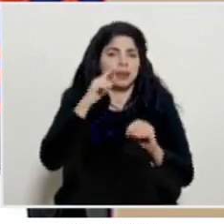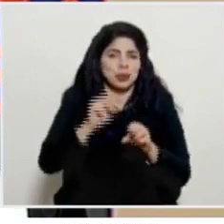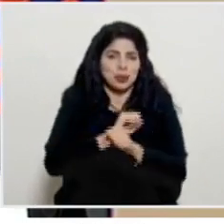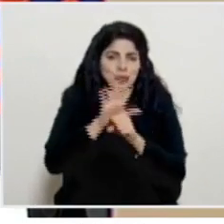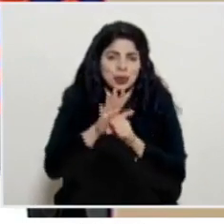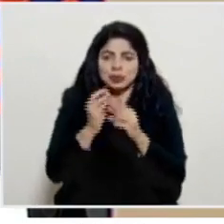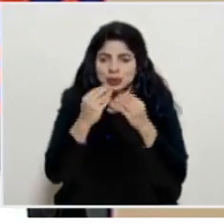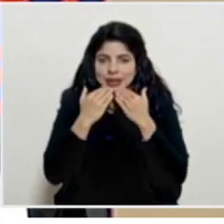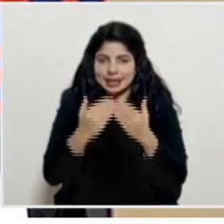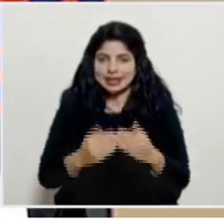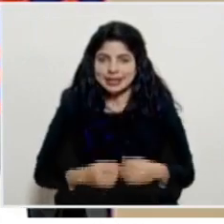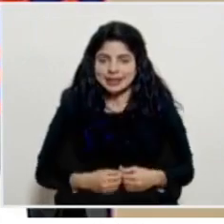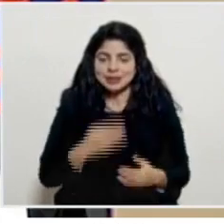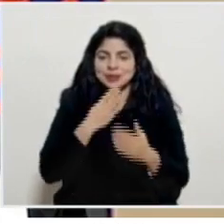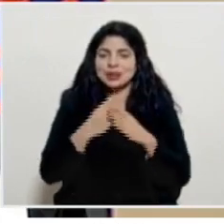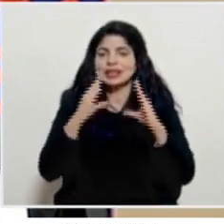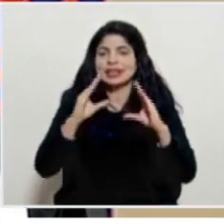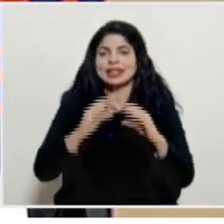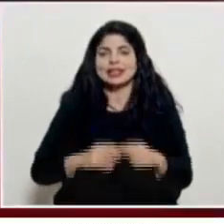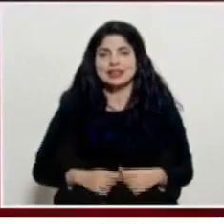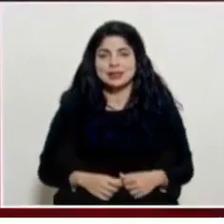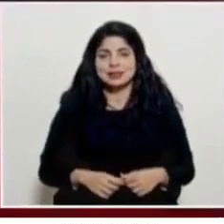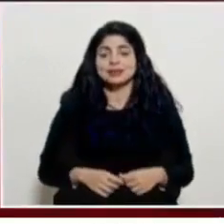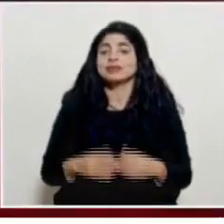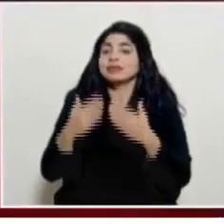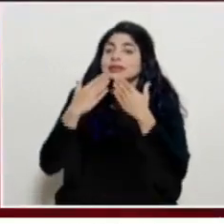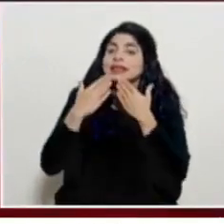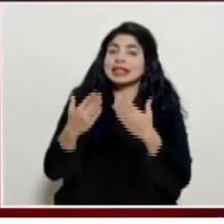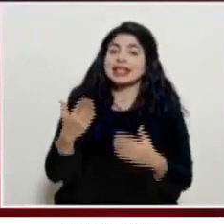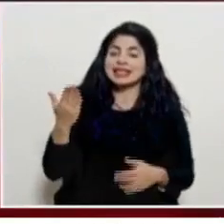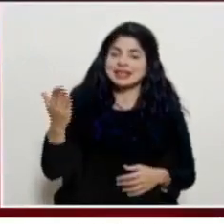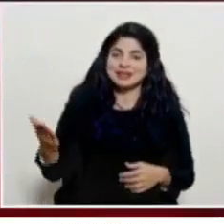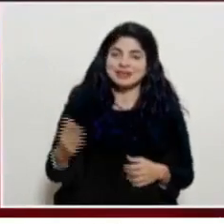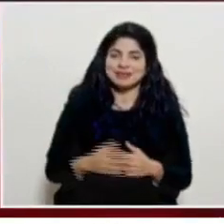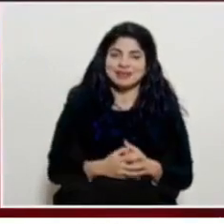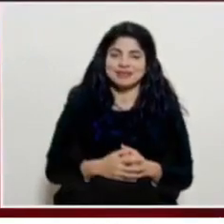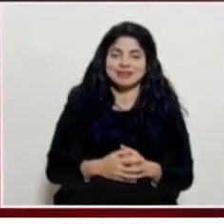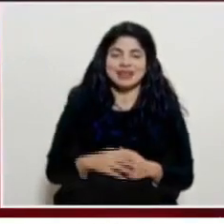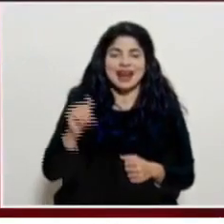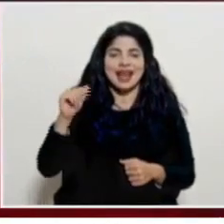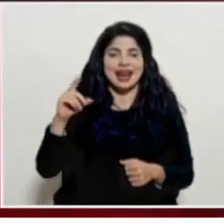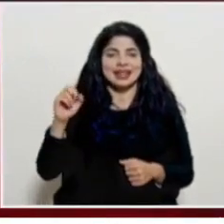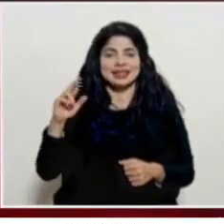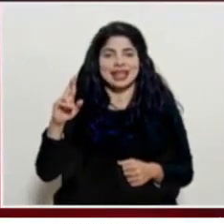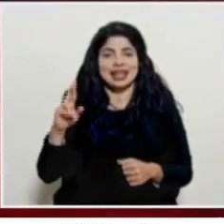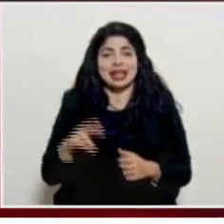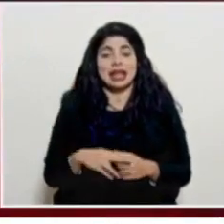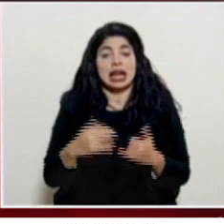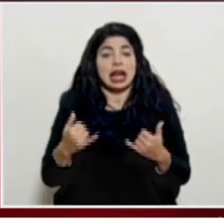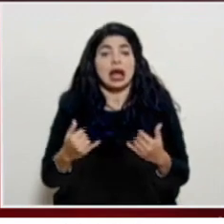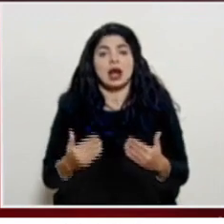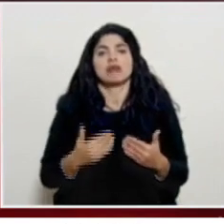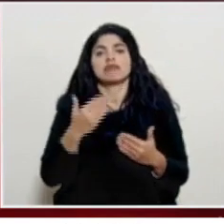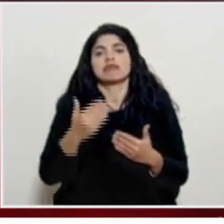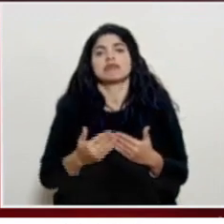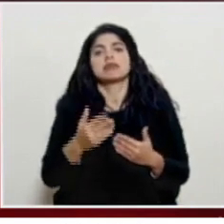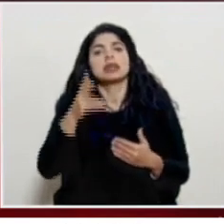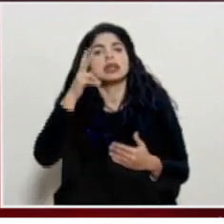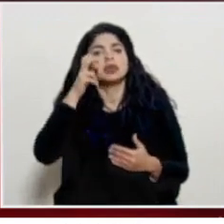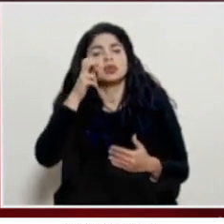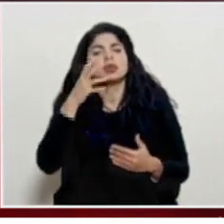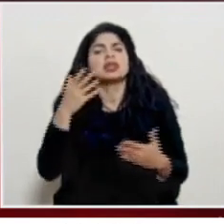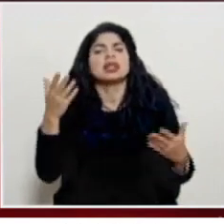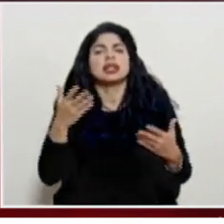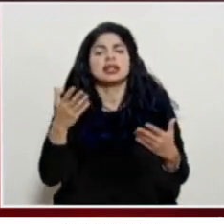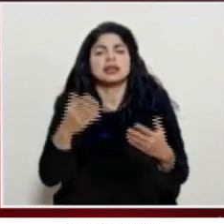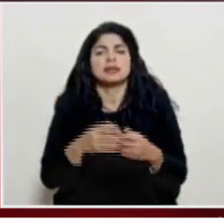COVID-19 muchísimas gracias muy buenas tardes muchísimas gracias a usted don Alexander de inmediato vamos a pasar a escuchar